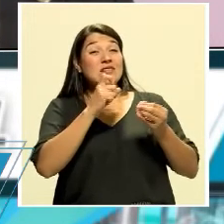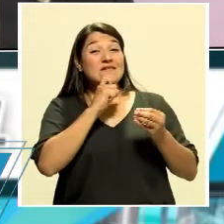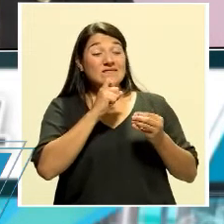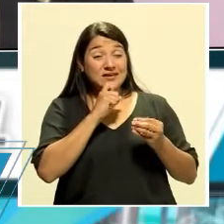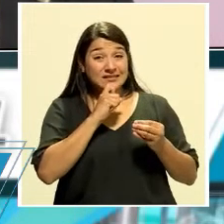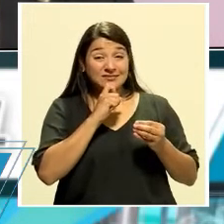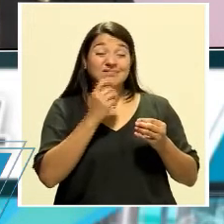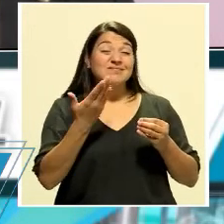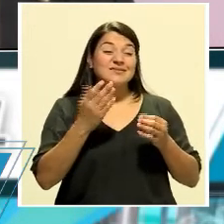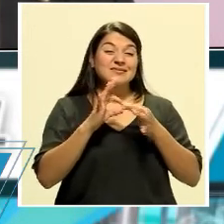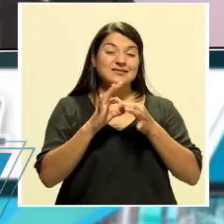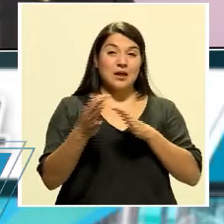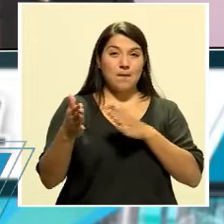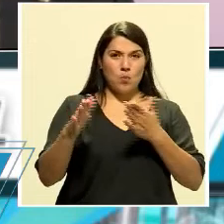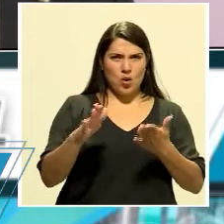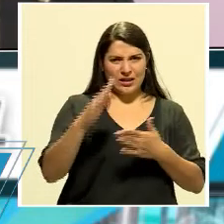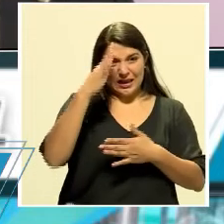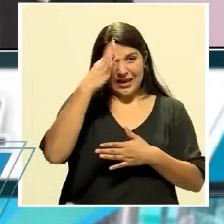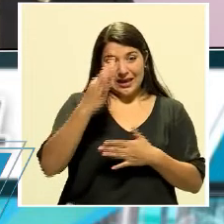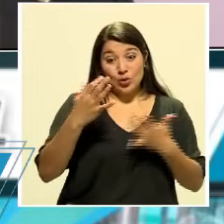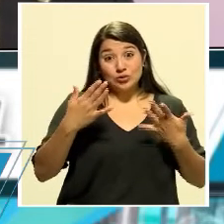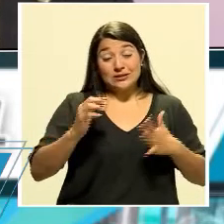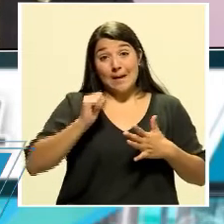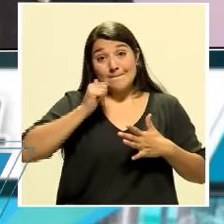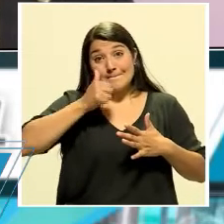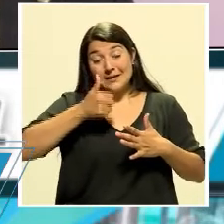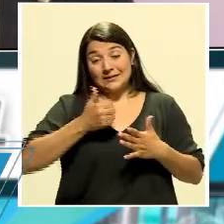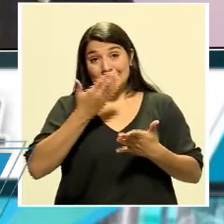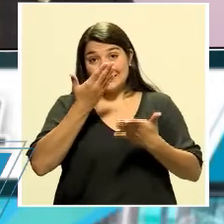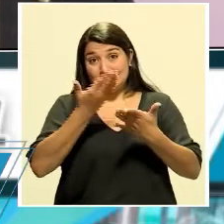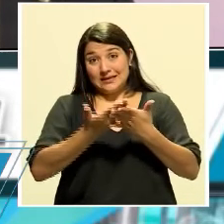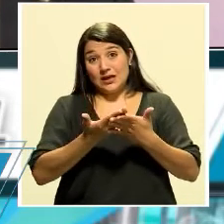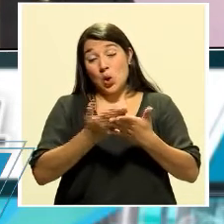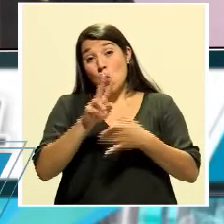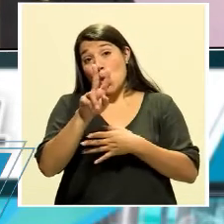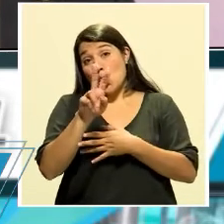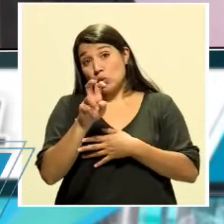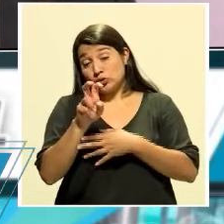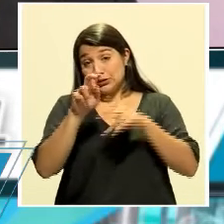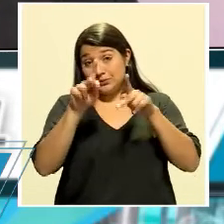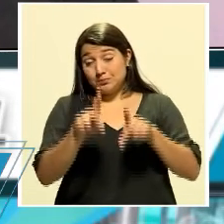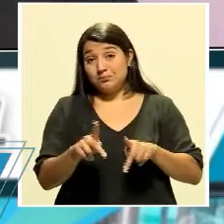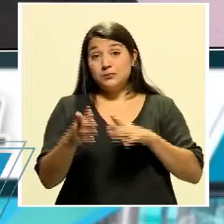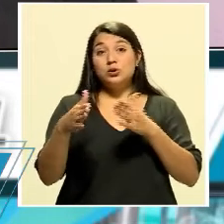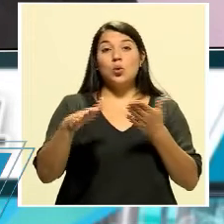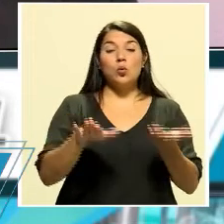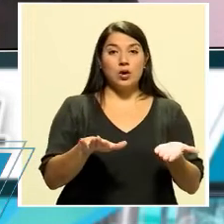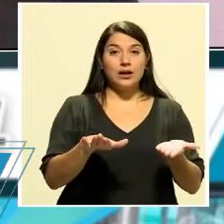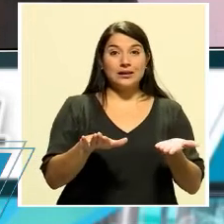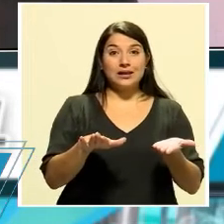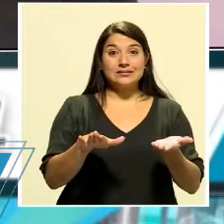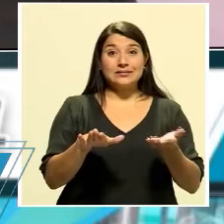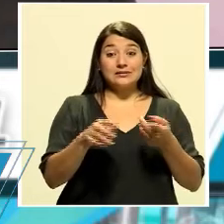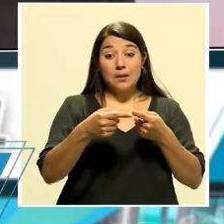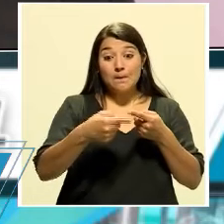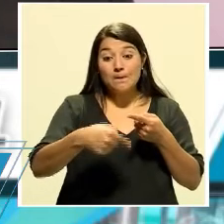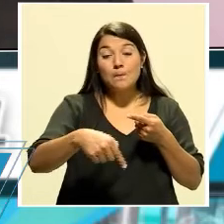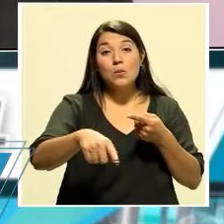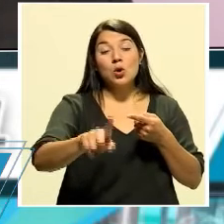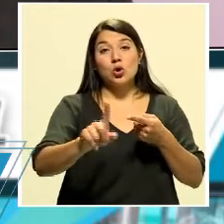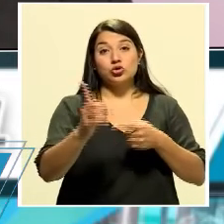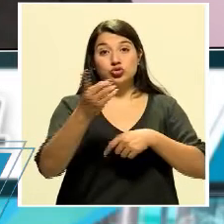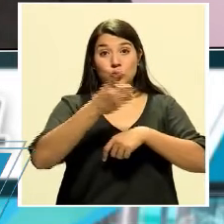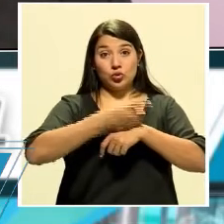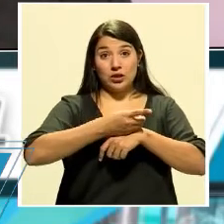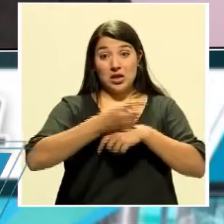ya, yo creo que mañana es muy probable que alcancemos esa cifra de las 200 muertes en los próximos días, en las próximas